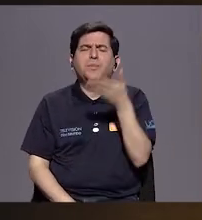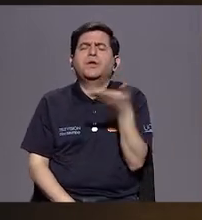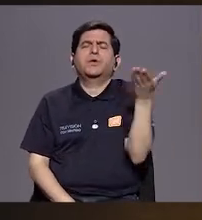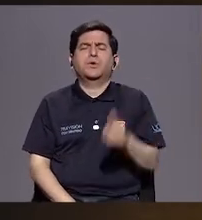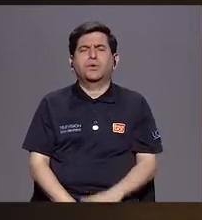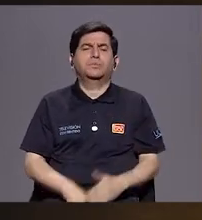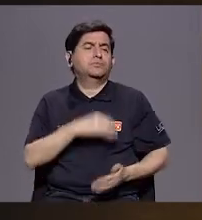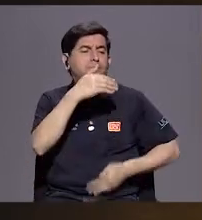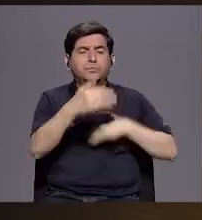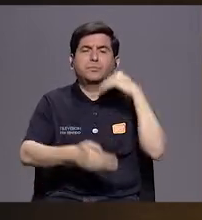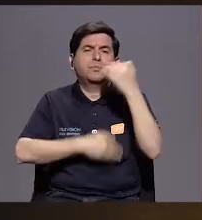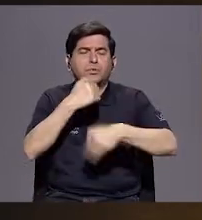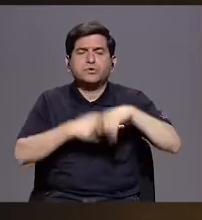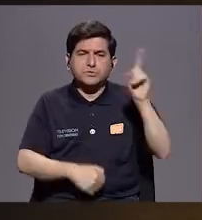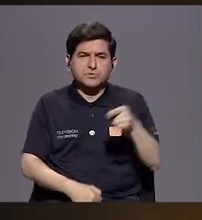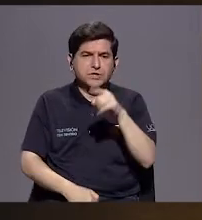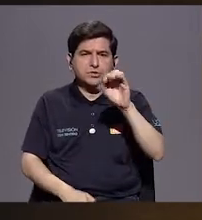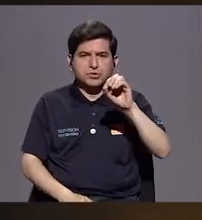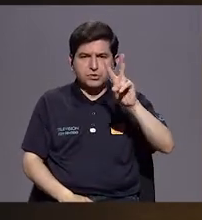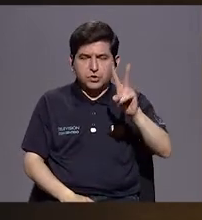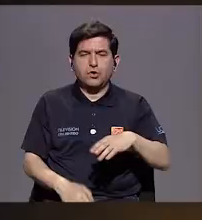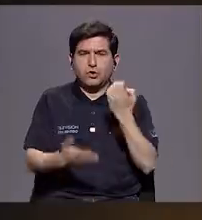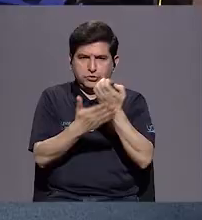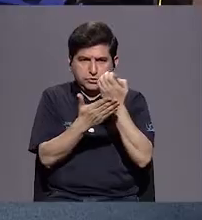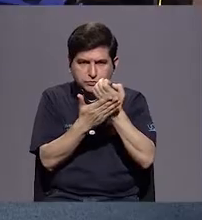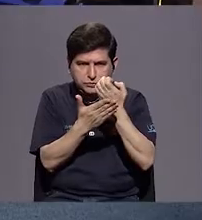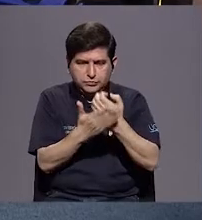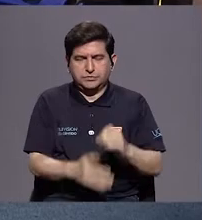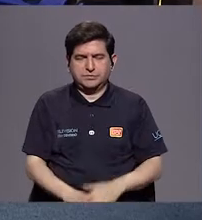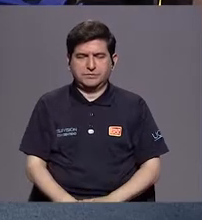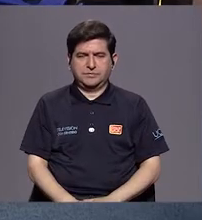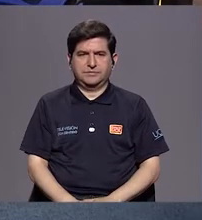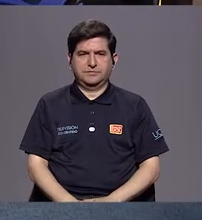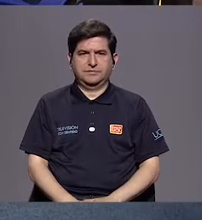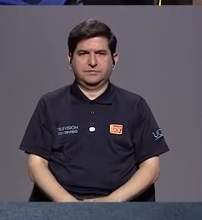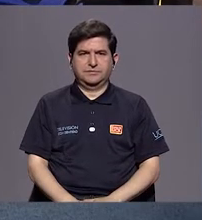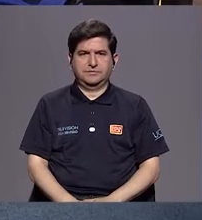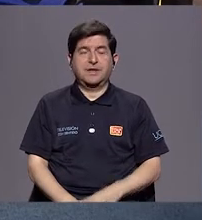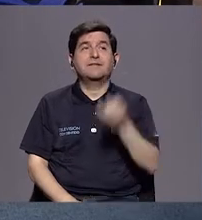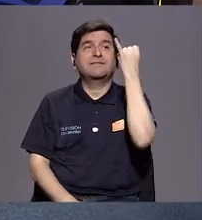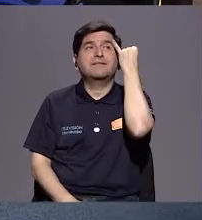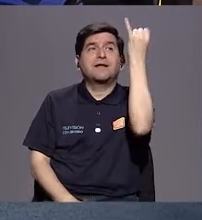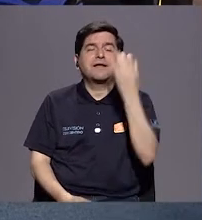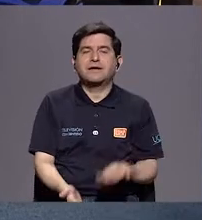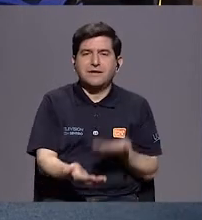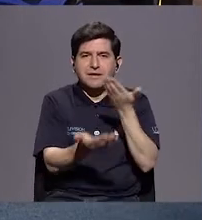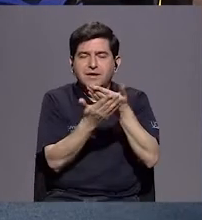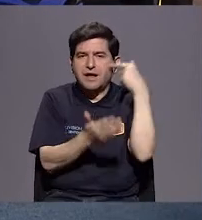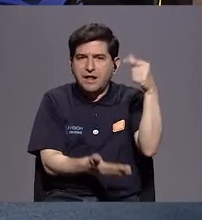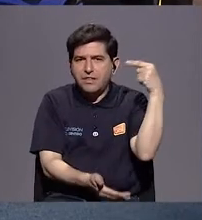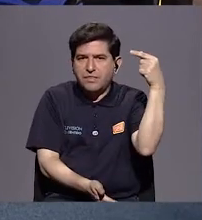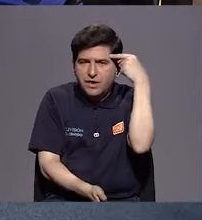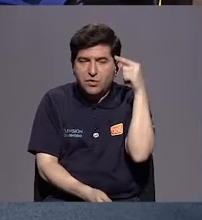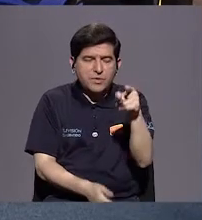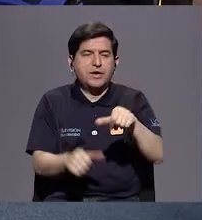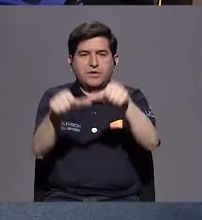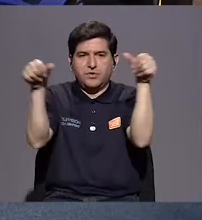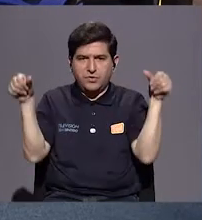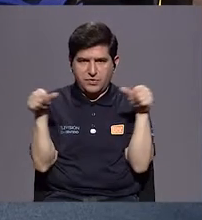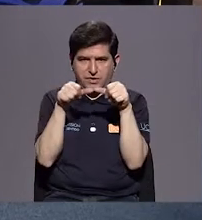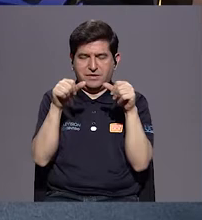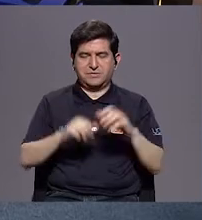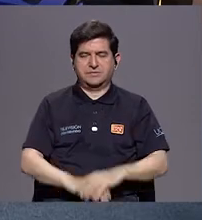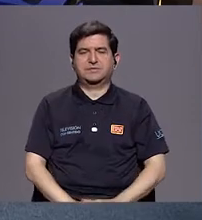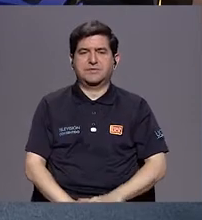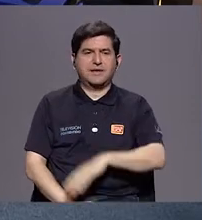del proceso de descarbonización de la economía, de la iniciativa que ha planteado el gobierno en ese sentido